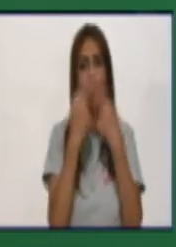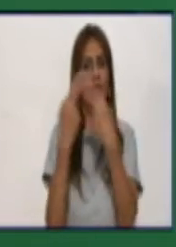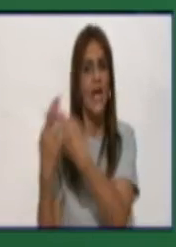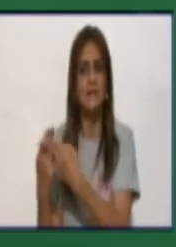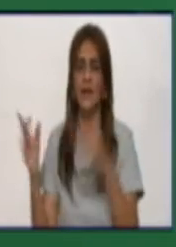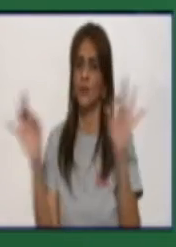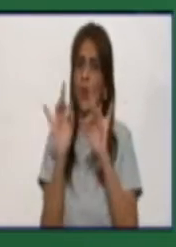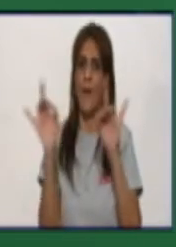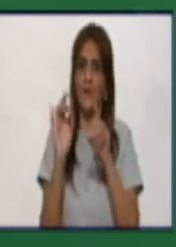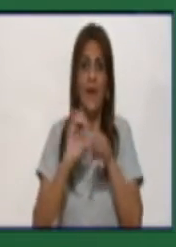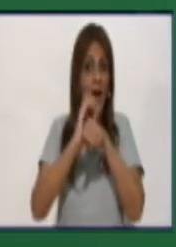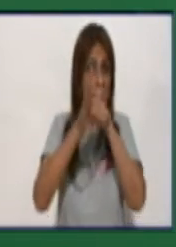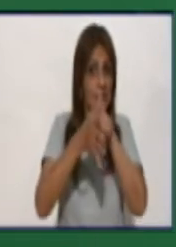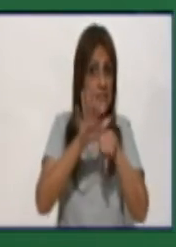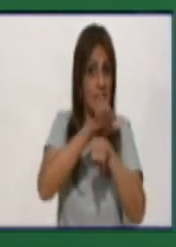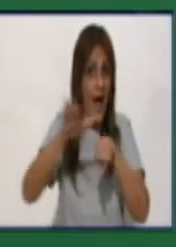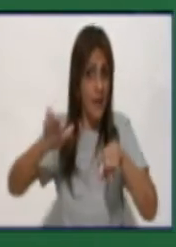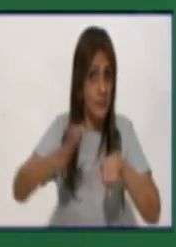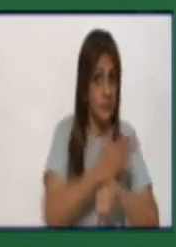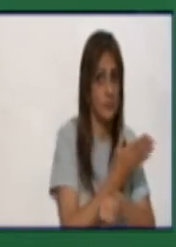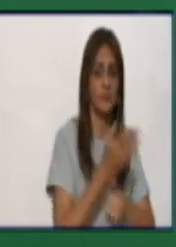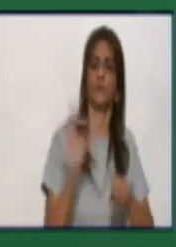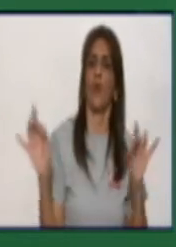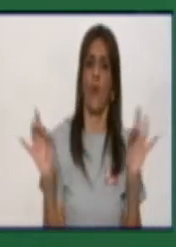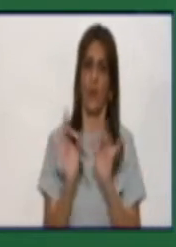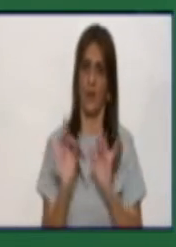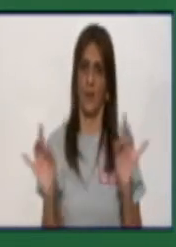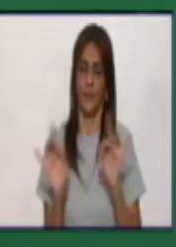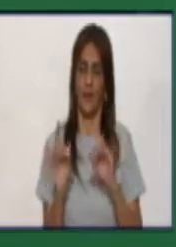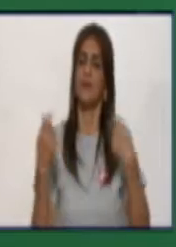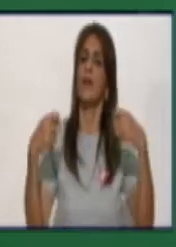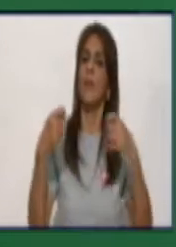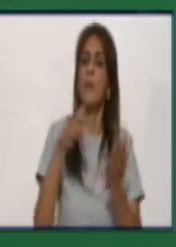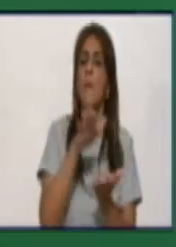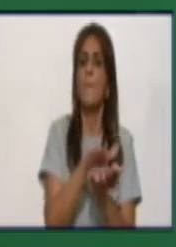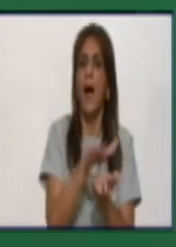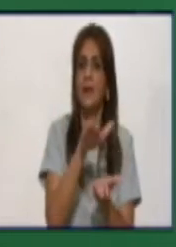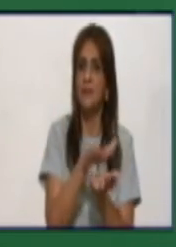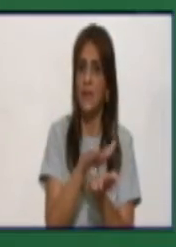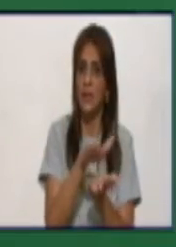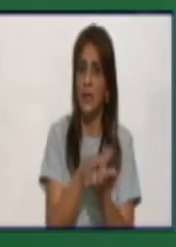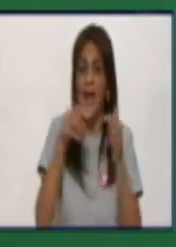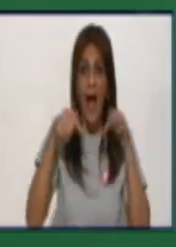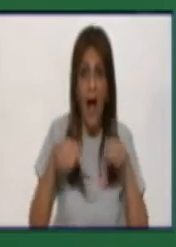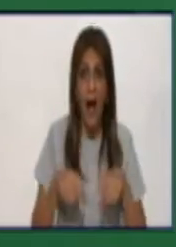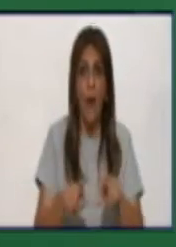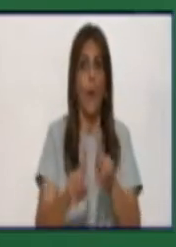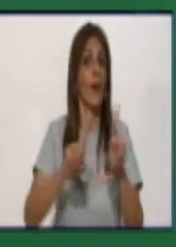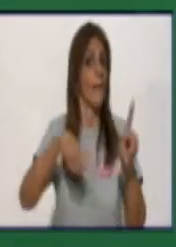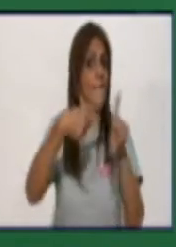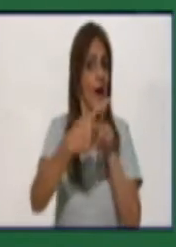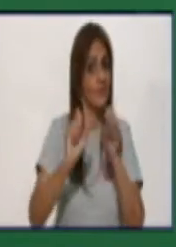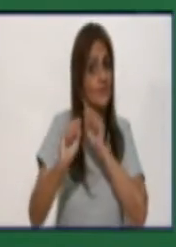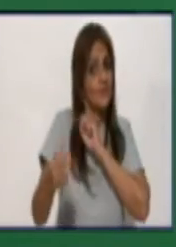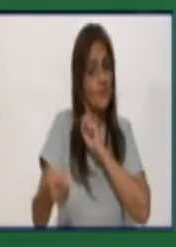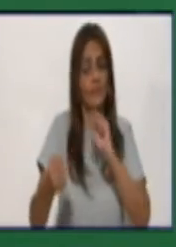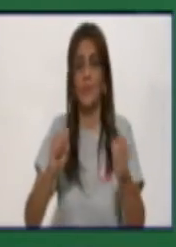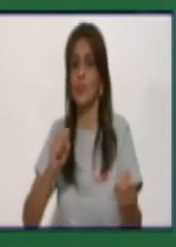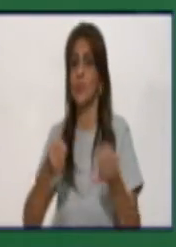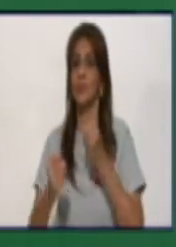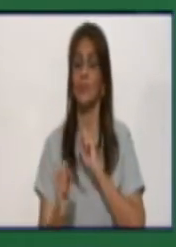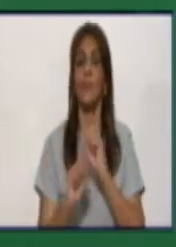enemigo. Confiarnos es muy peligroso. Tenemos que mantener ahora más que nunca ser mucho más